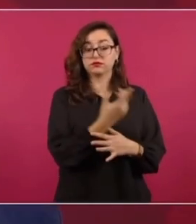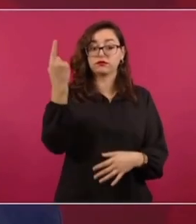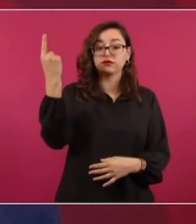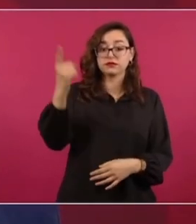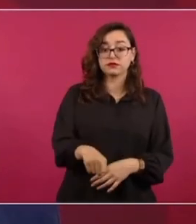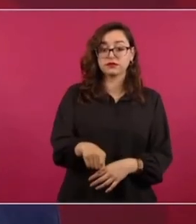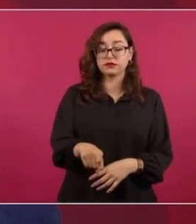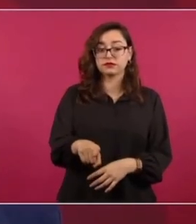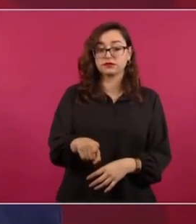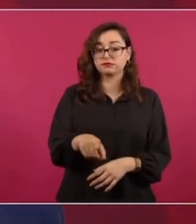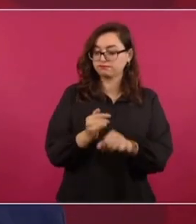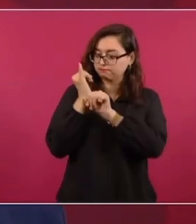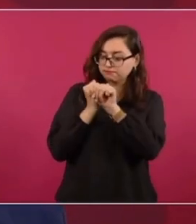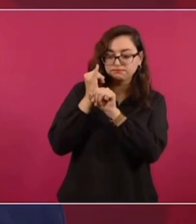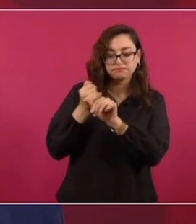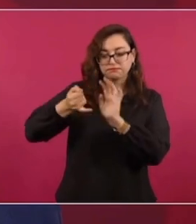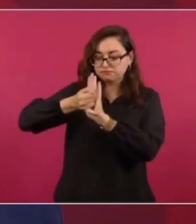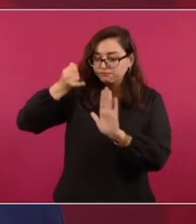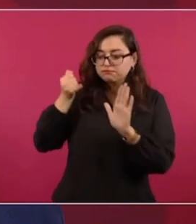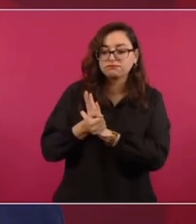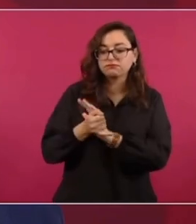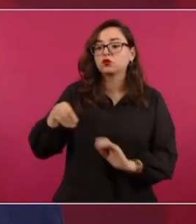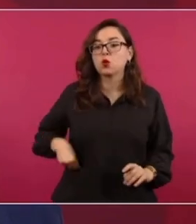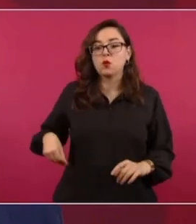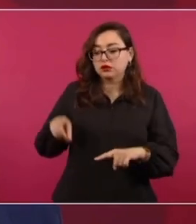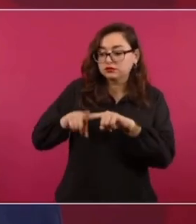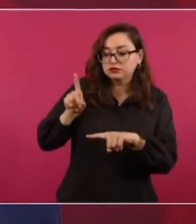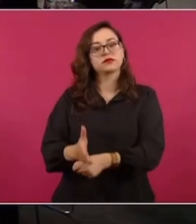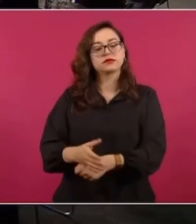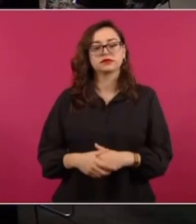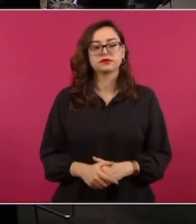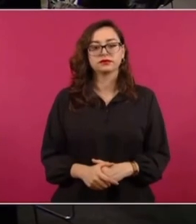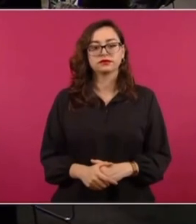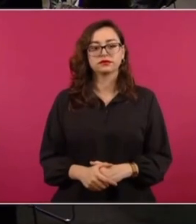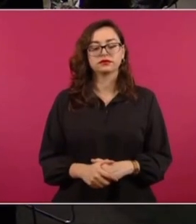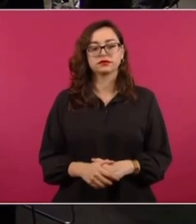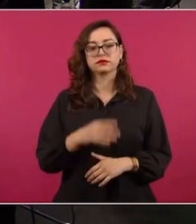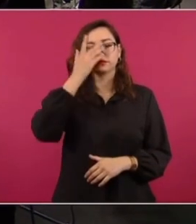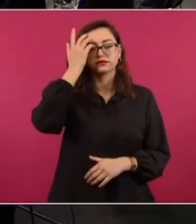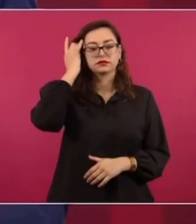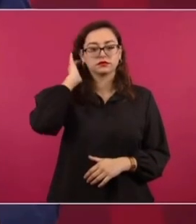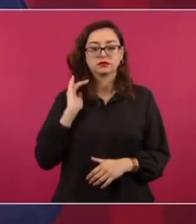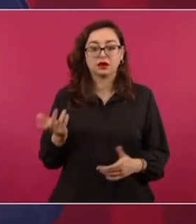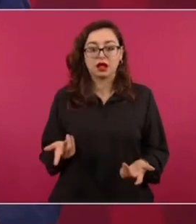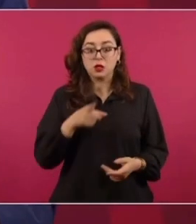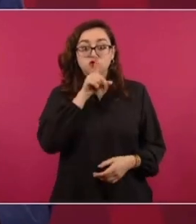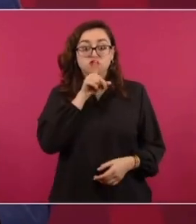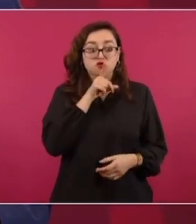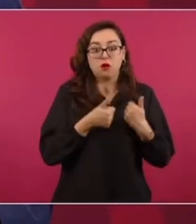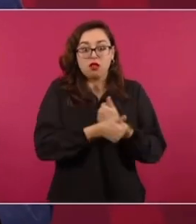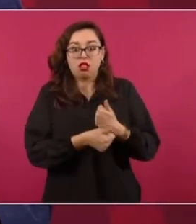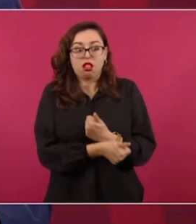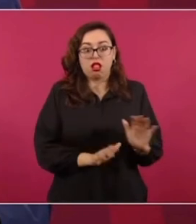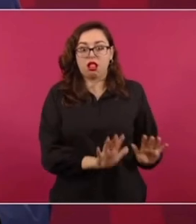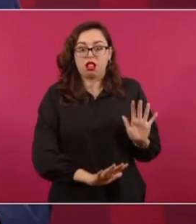se investigara y se actuara de inmediato. Porque no hay encubrimiento. Y se pueden dar esos casos.